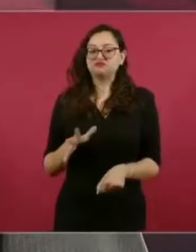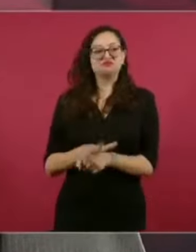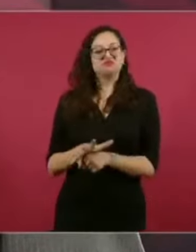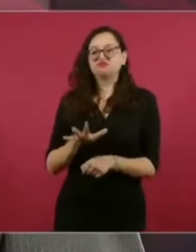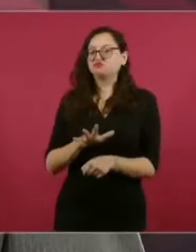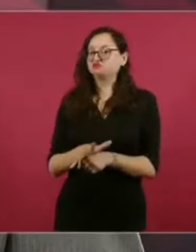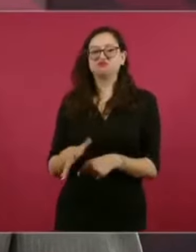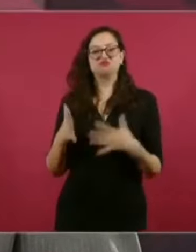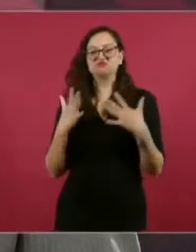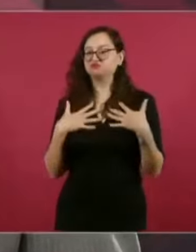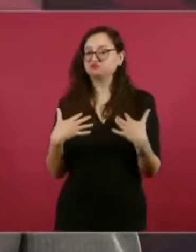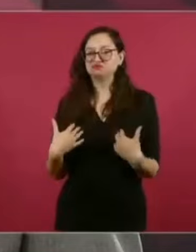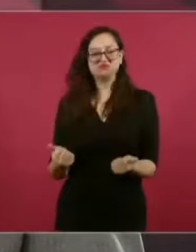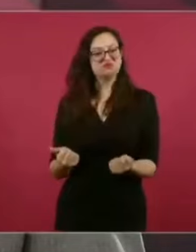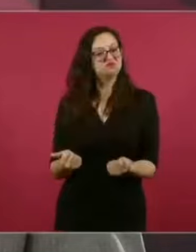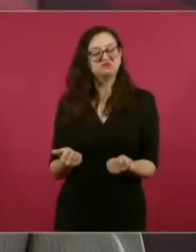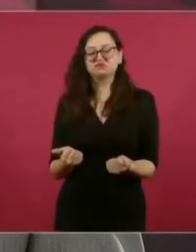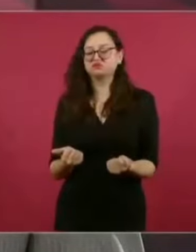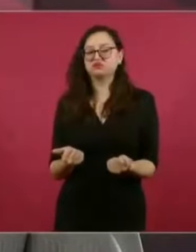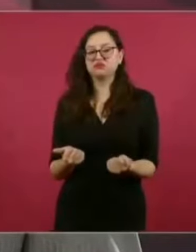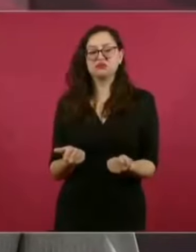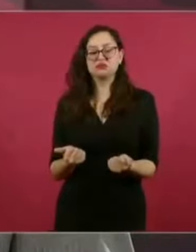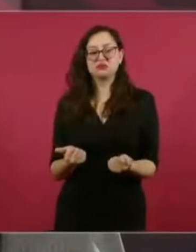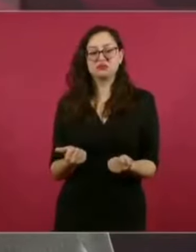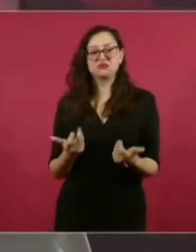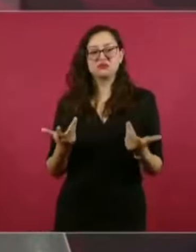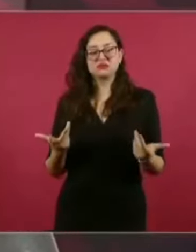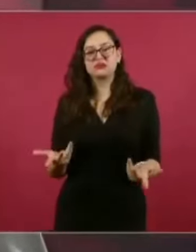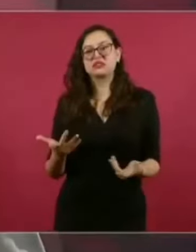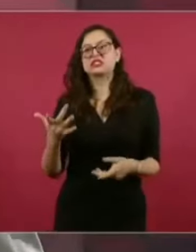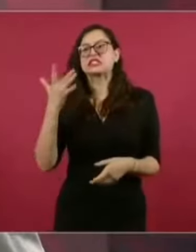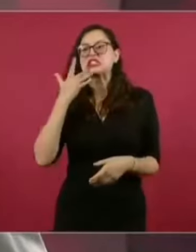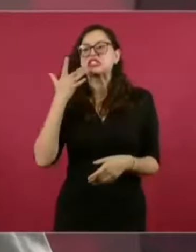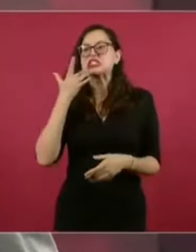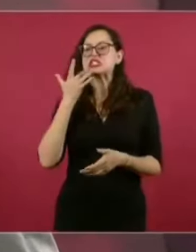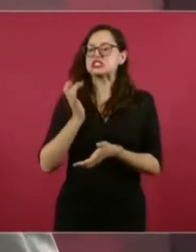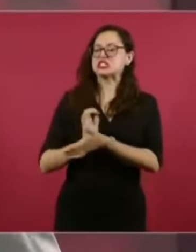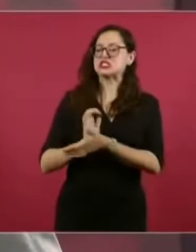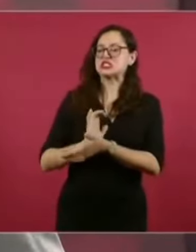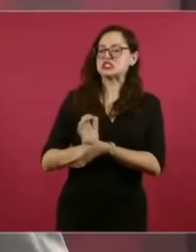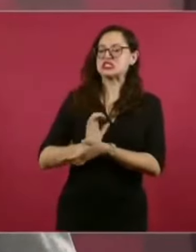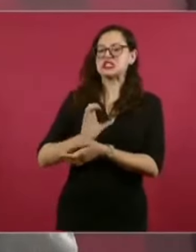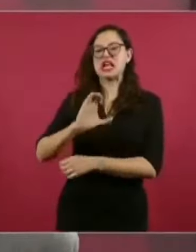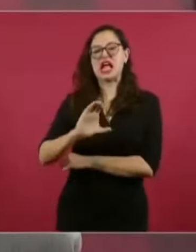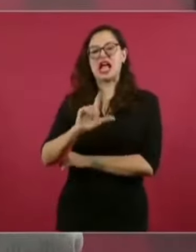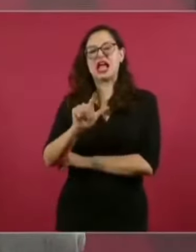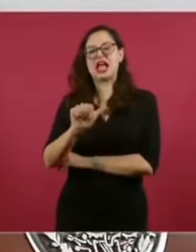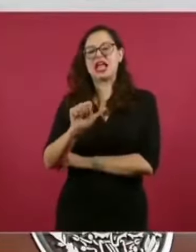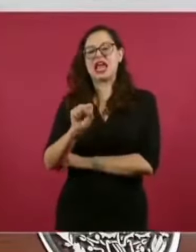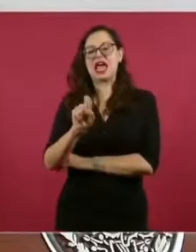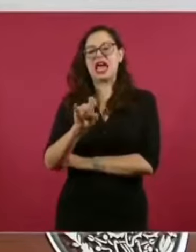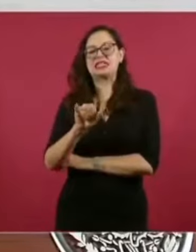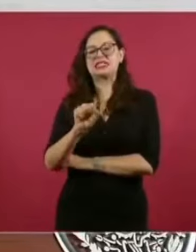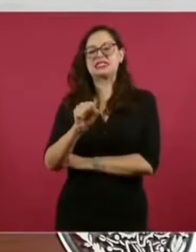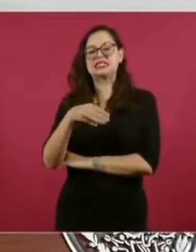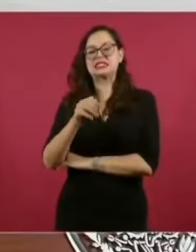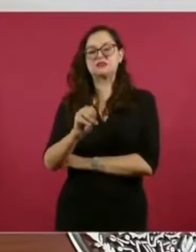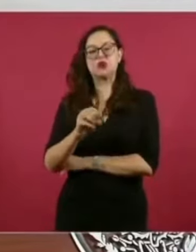lo que es el clasismo, por eso usé,